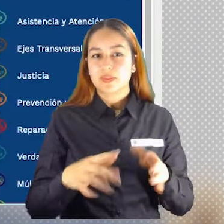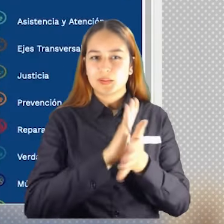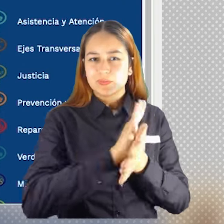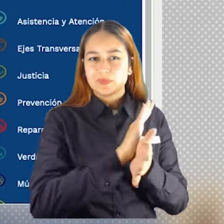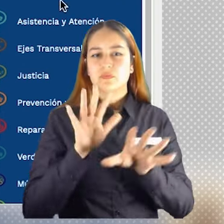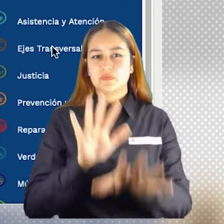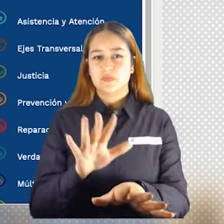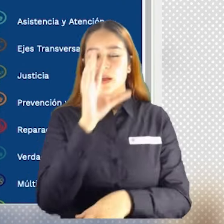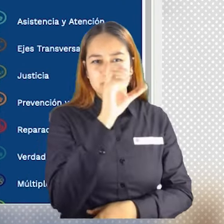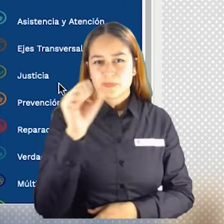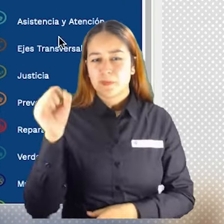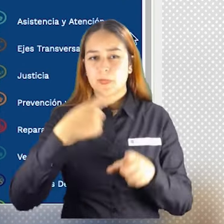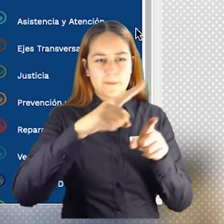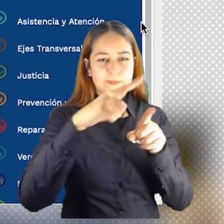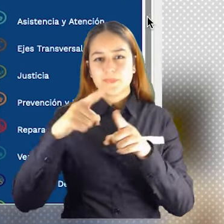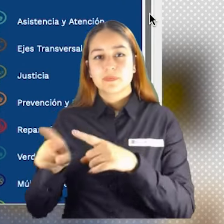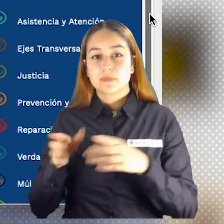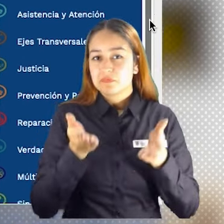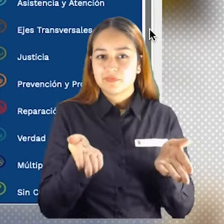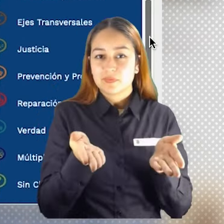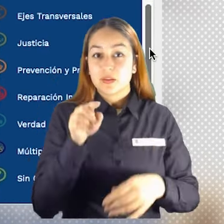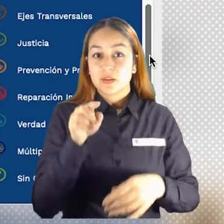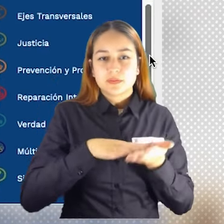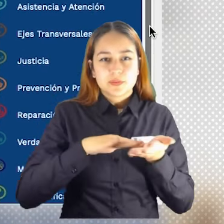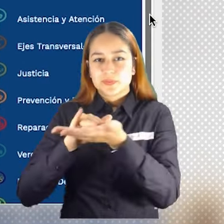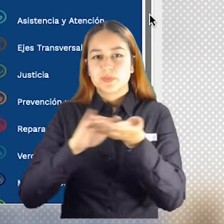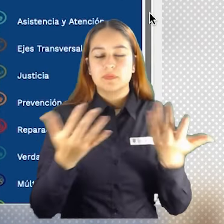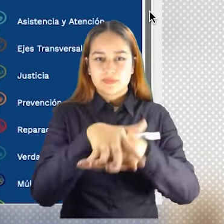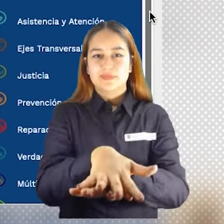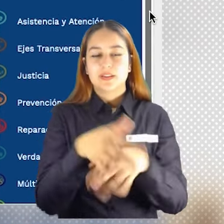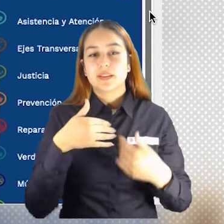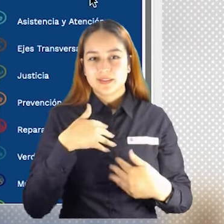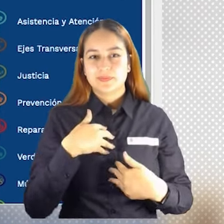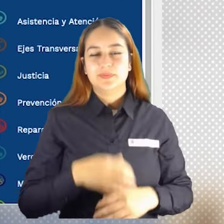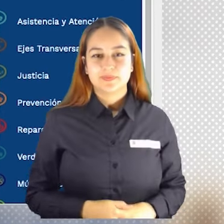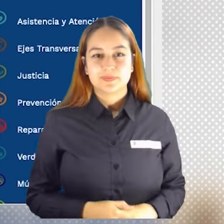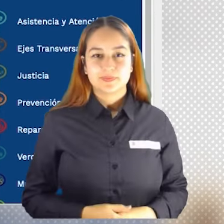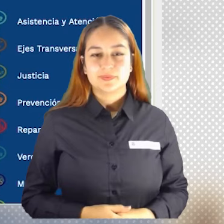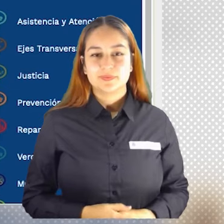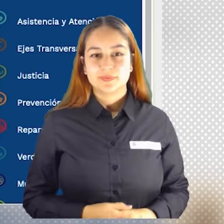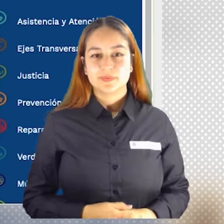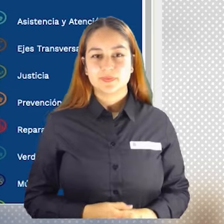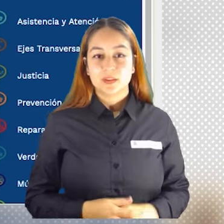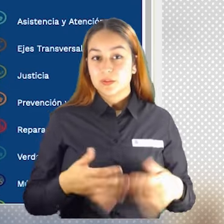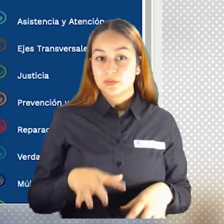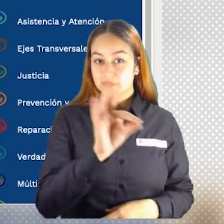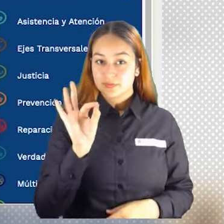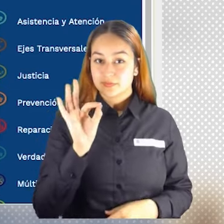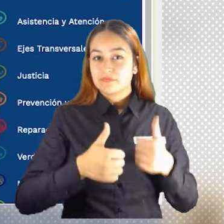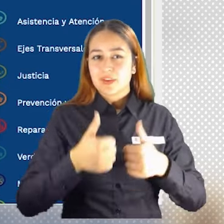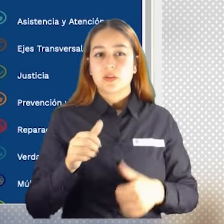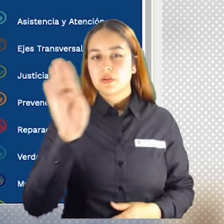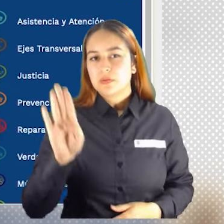Encontrarás también una tabla de convenciones para identificar las distintas ofertas para la reparación integral de las víctimas. Una vez